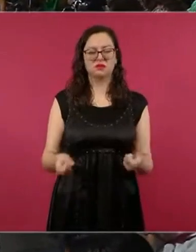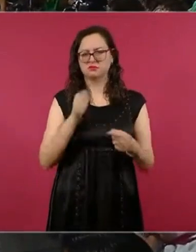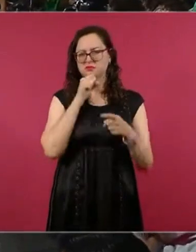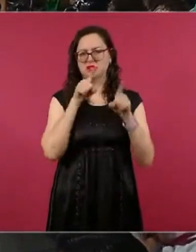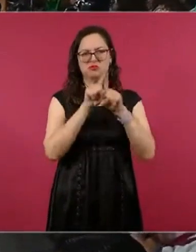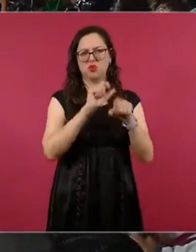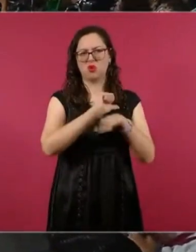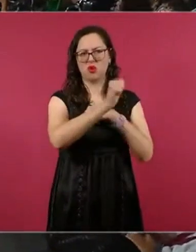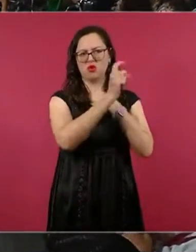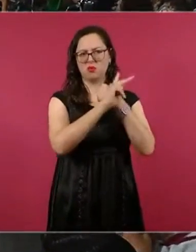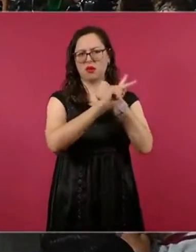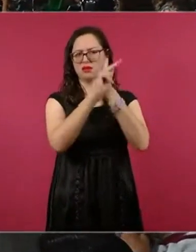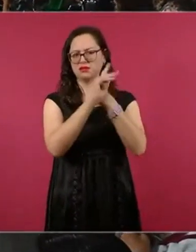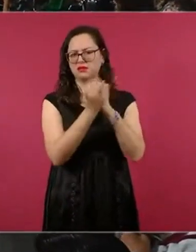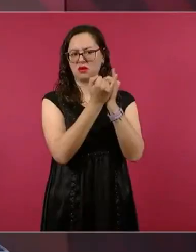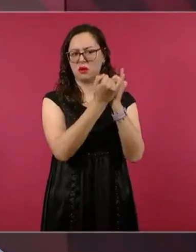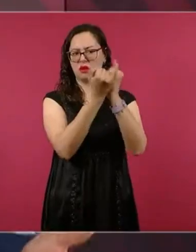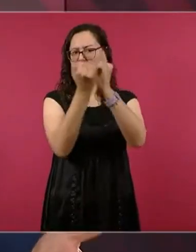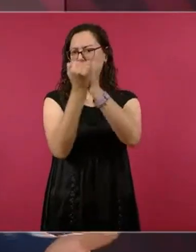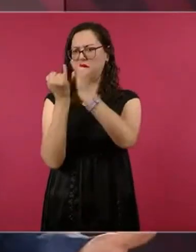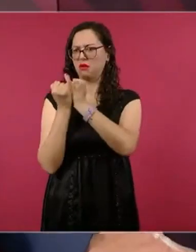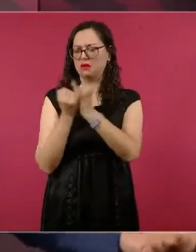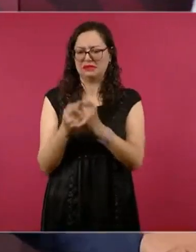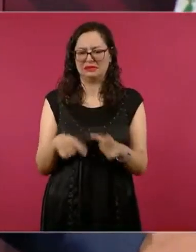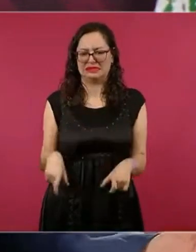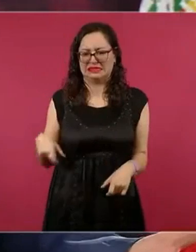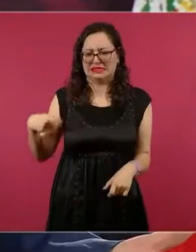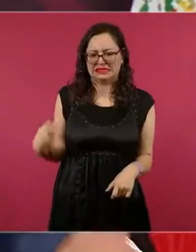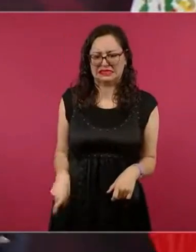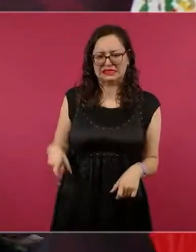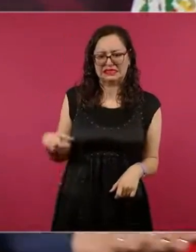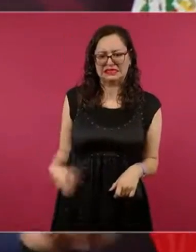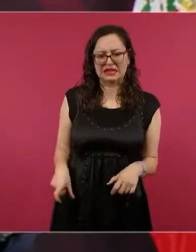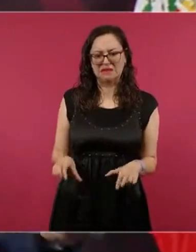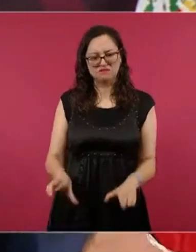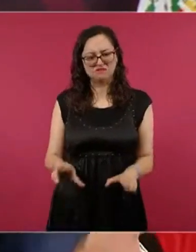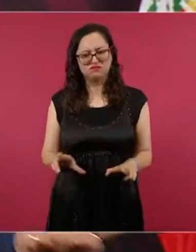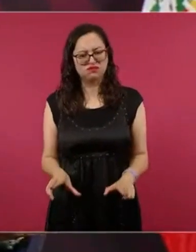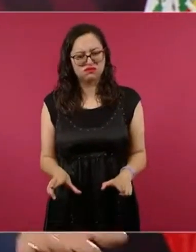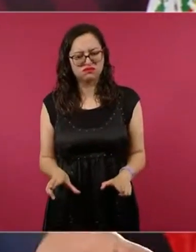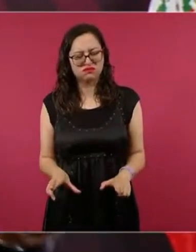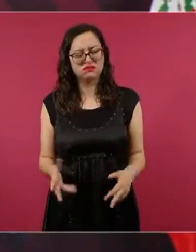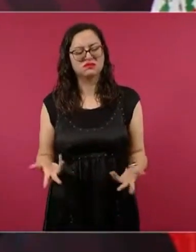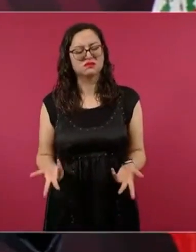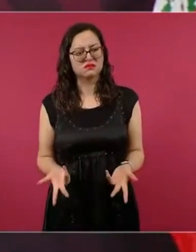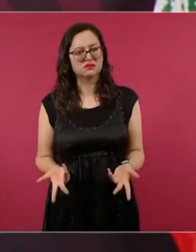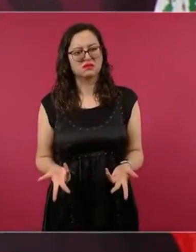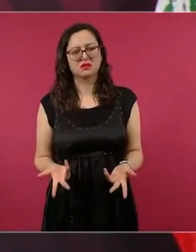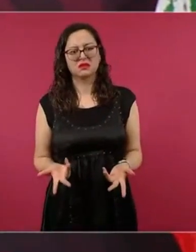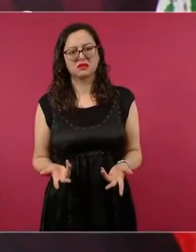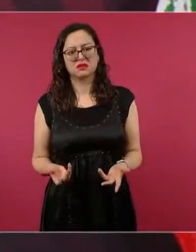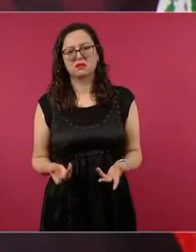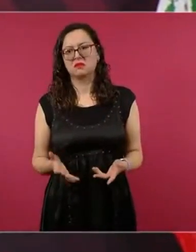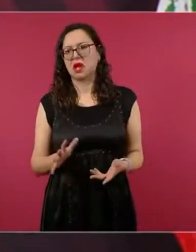que ganan en promedio 3